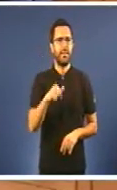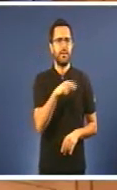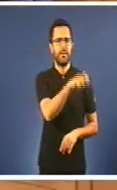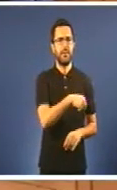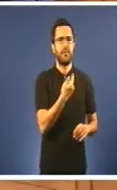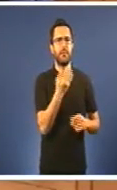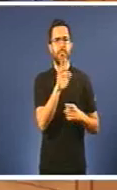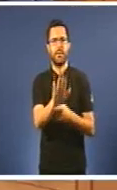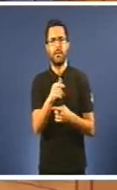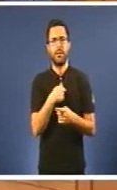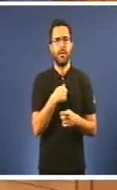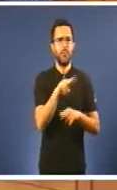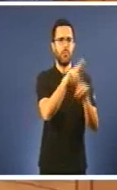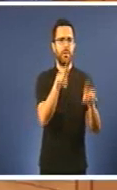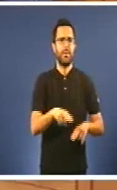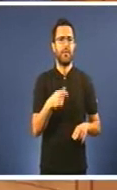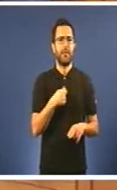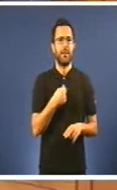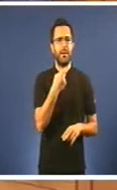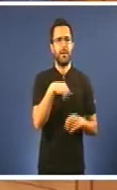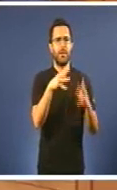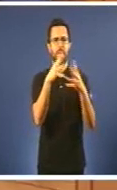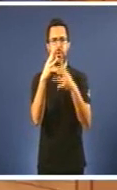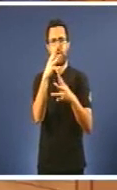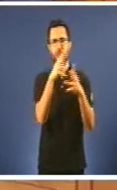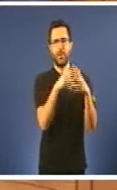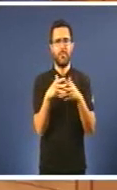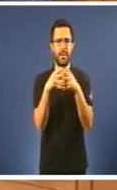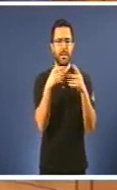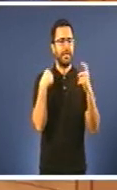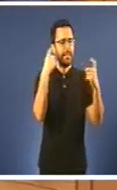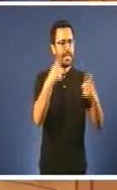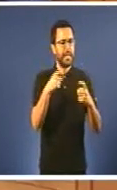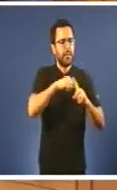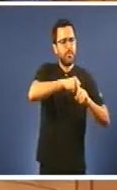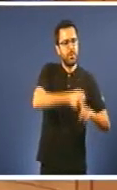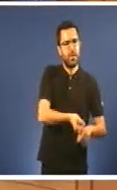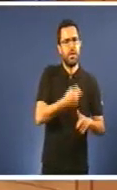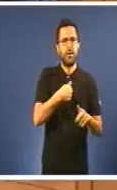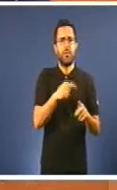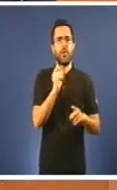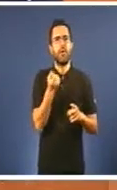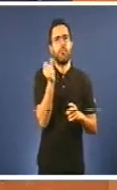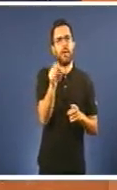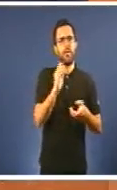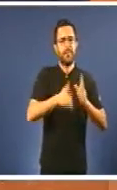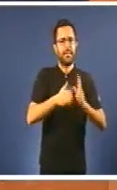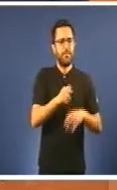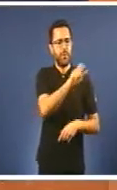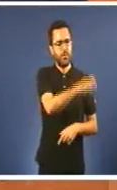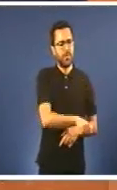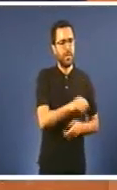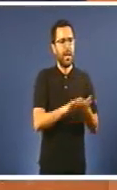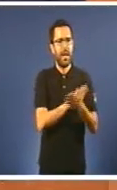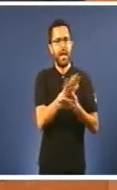norteamericana Que está intentando presionar a todos os gobernos de Europa Con este custe dun tratamento Si vostede está